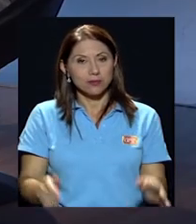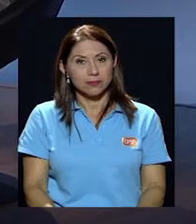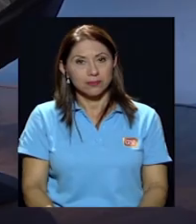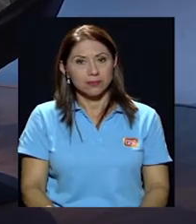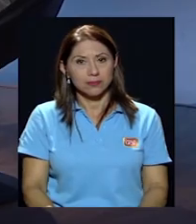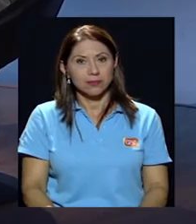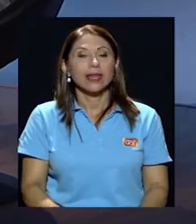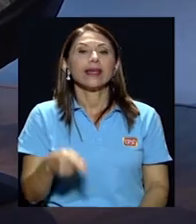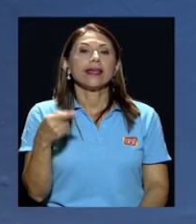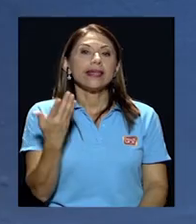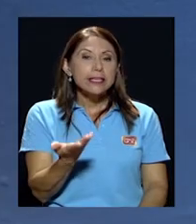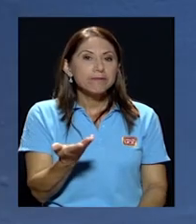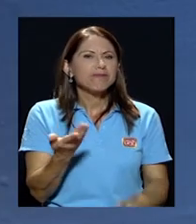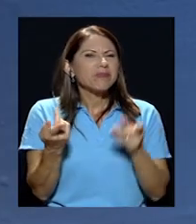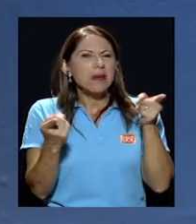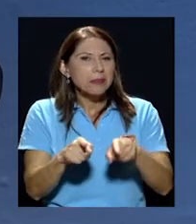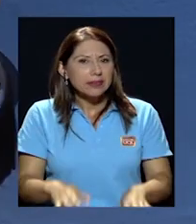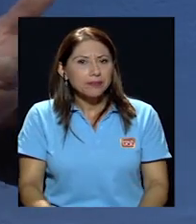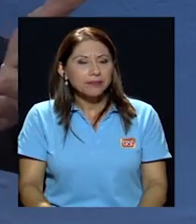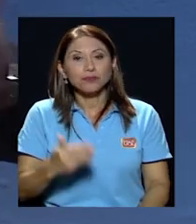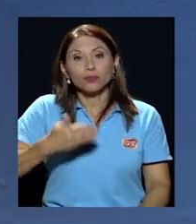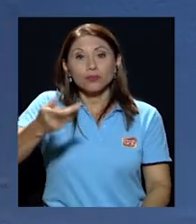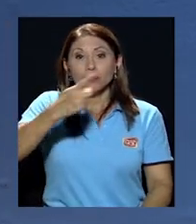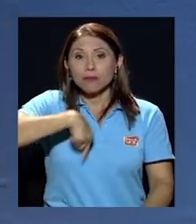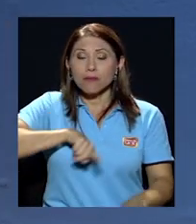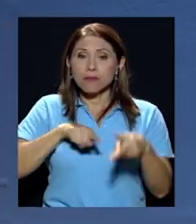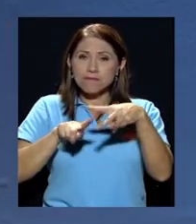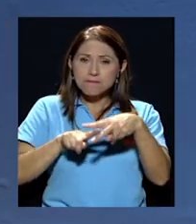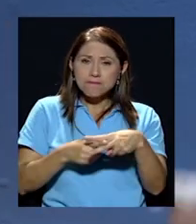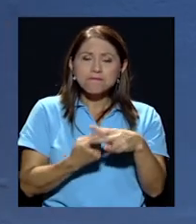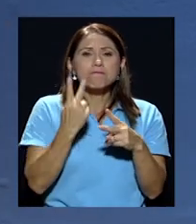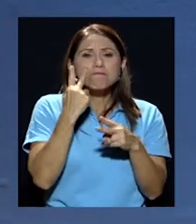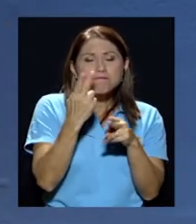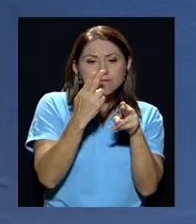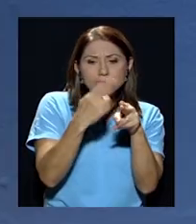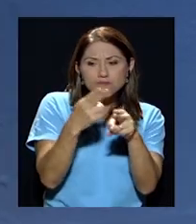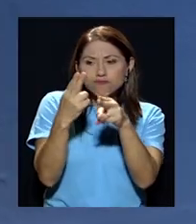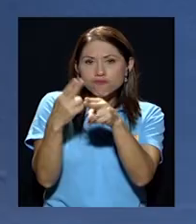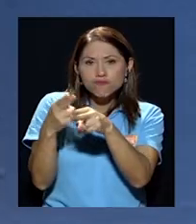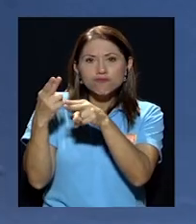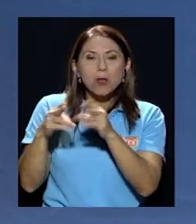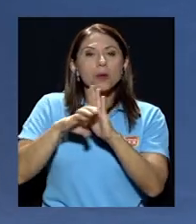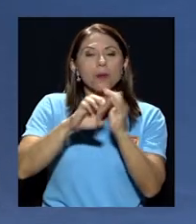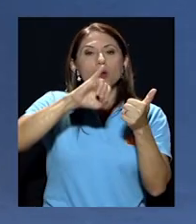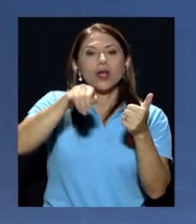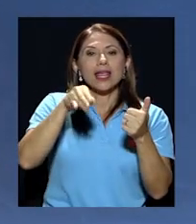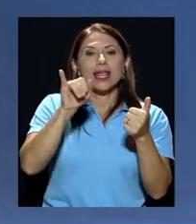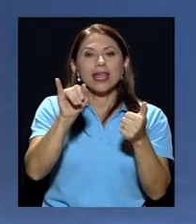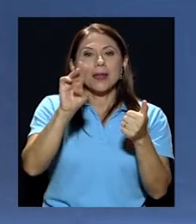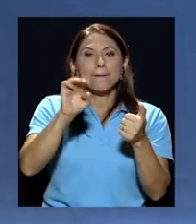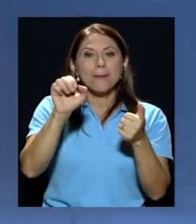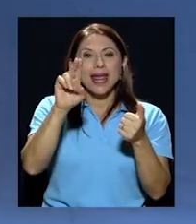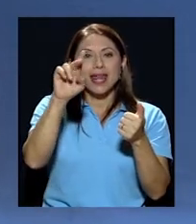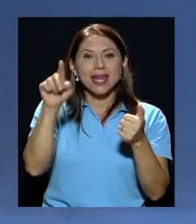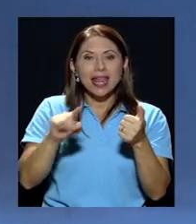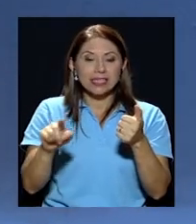y ¿qué pasa? que cuando empezamos a ver entonces los nombres como los Jiménez o empezamos a hablar de